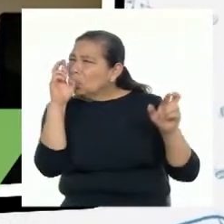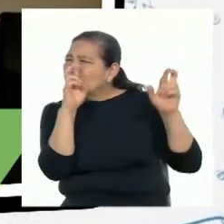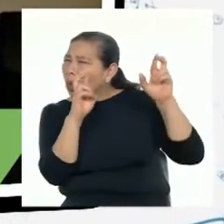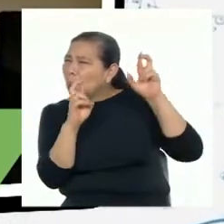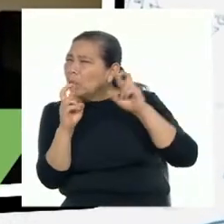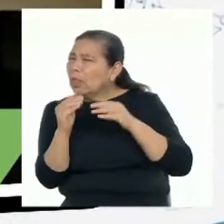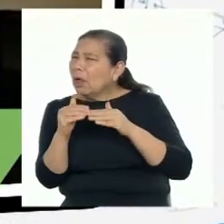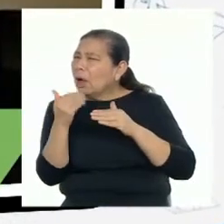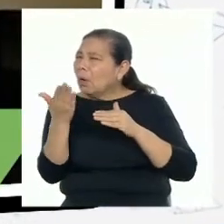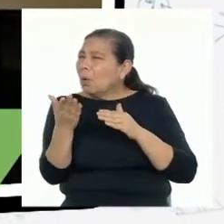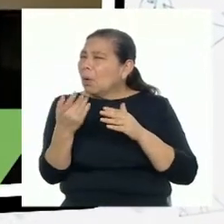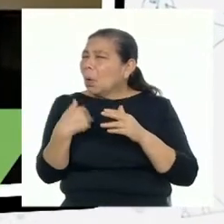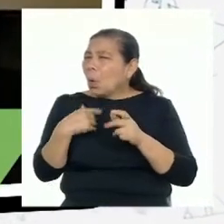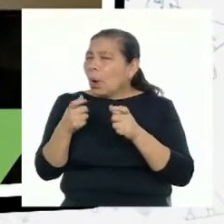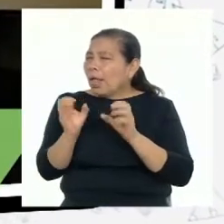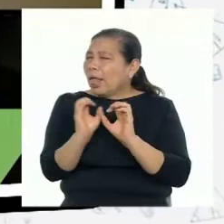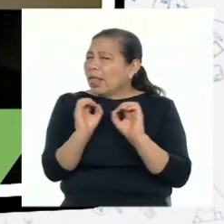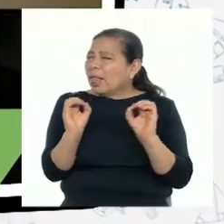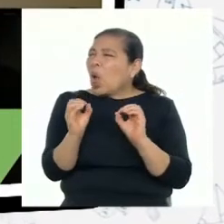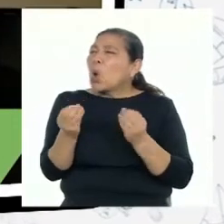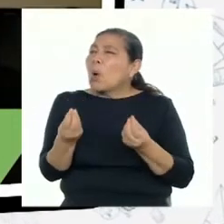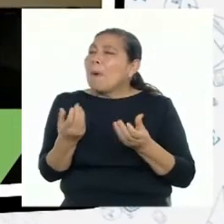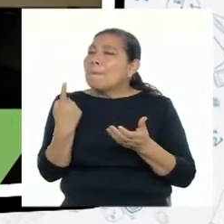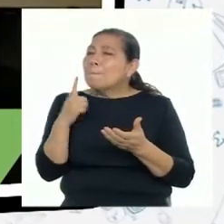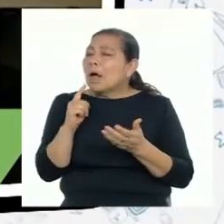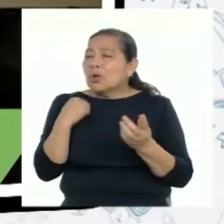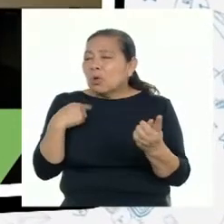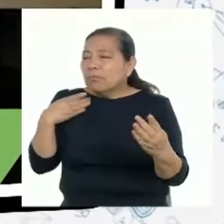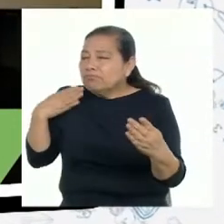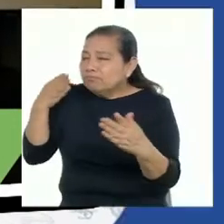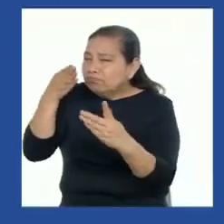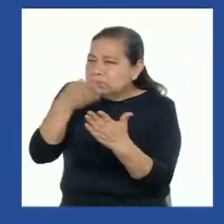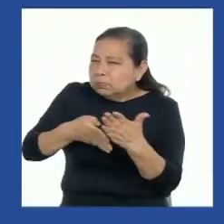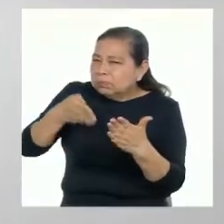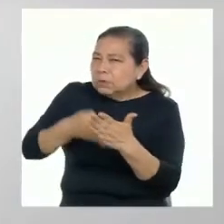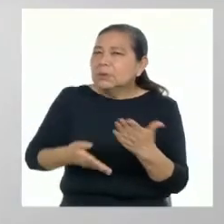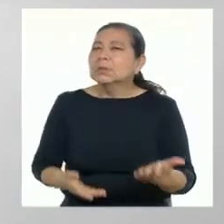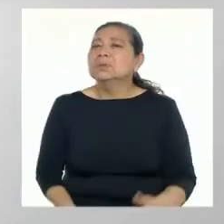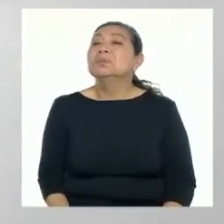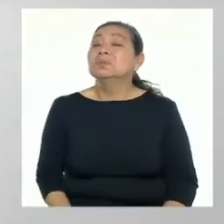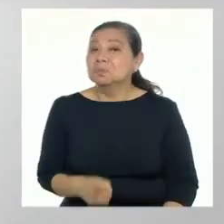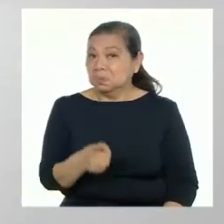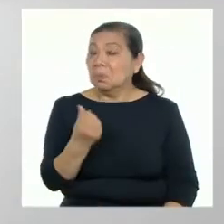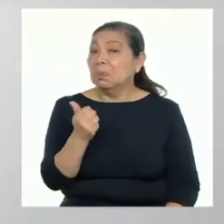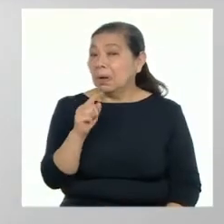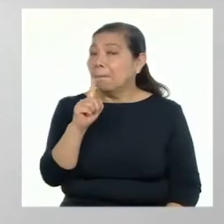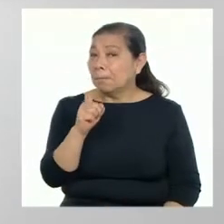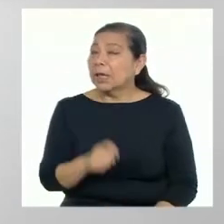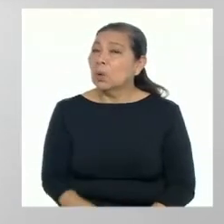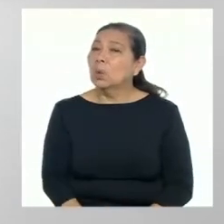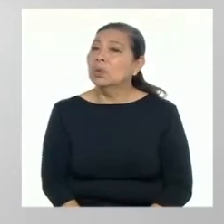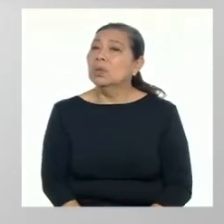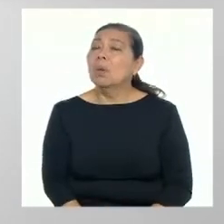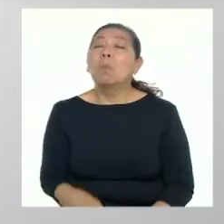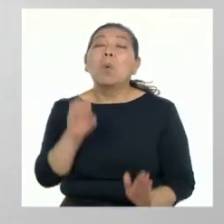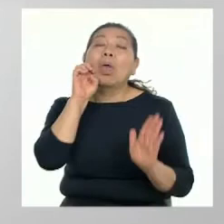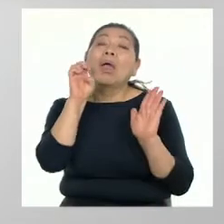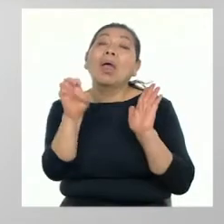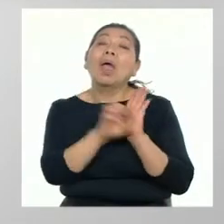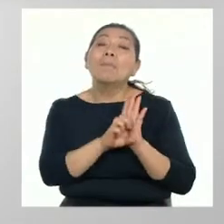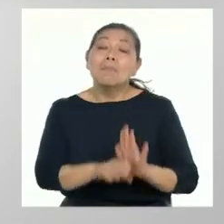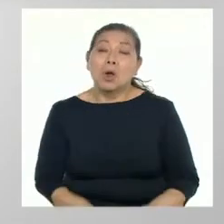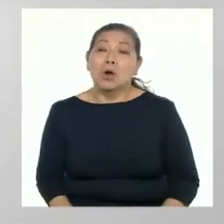estas son externas y no están bajo mi control, ¿cómo puedo hacer para afrontarlas? Muy buena pregunta. Te pongo un